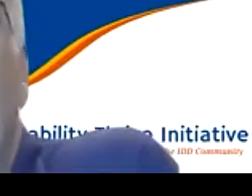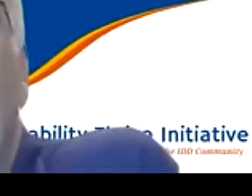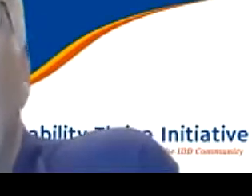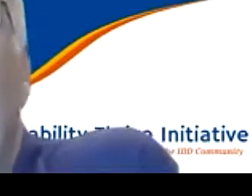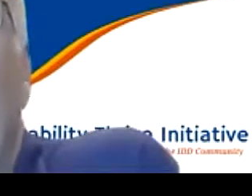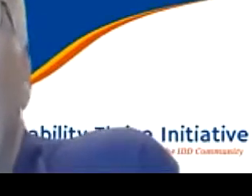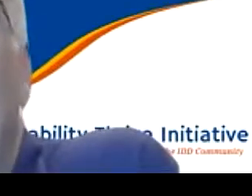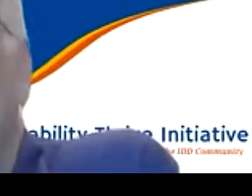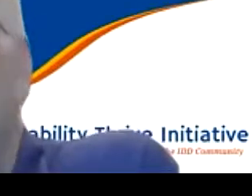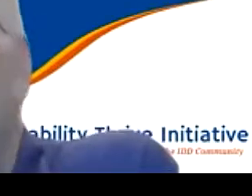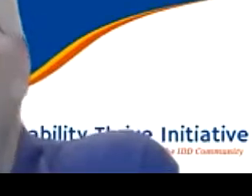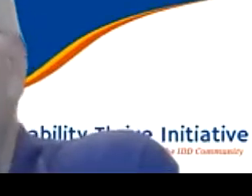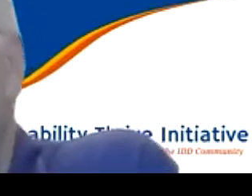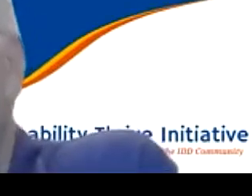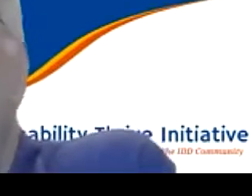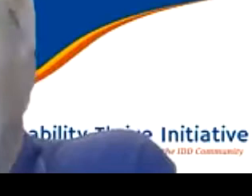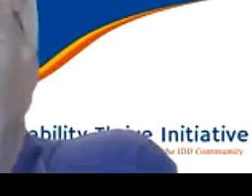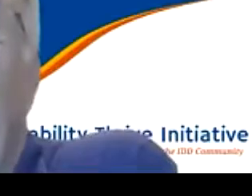bien apoyada.